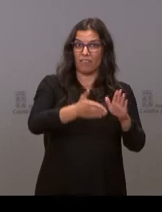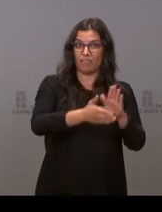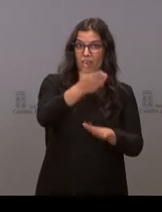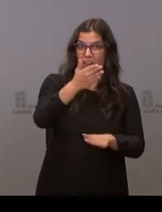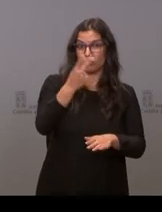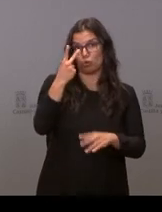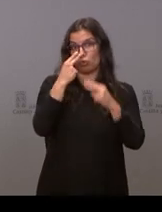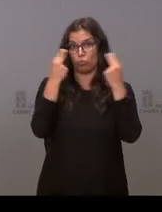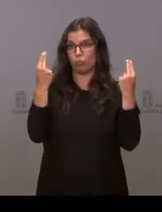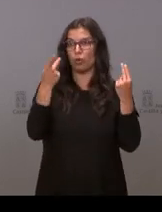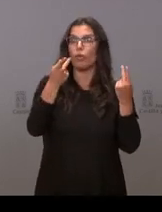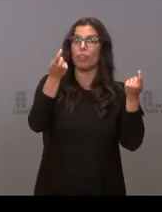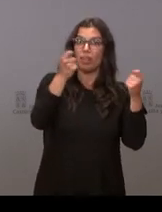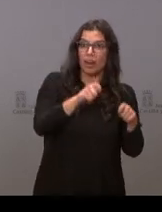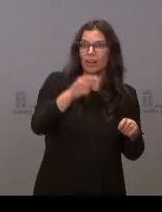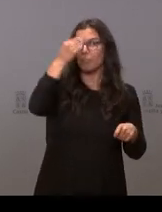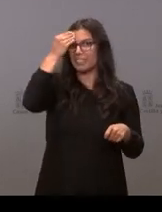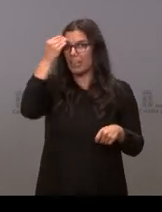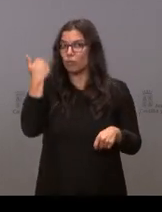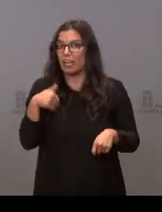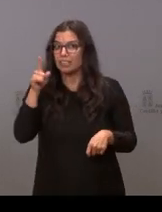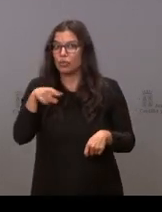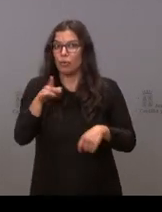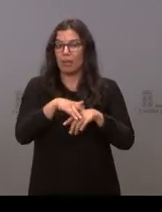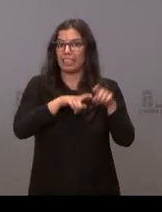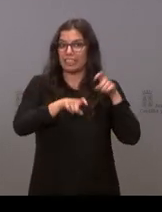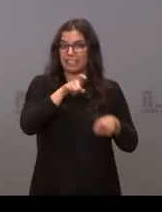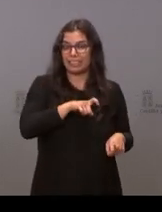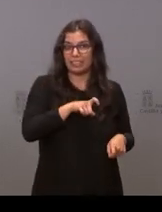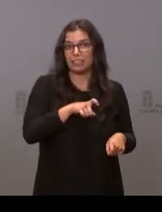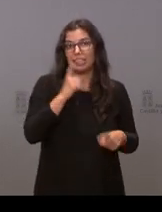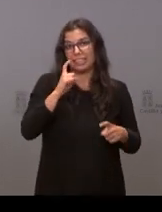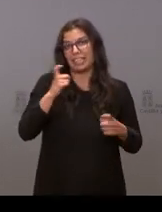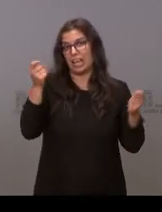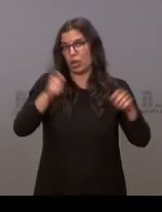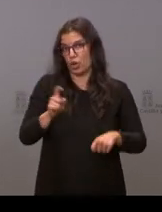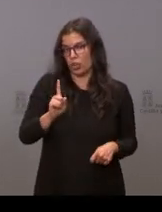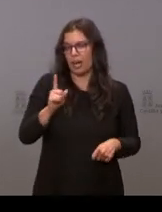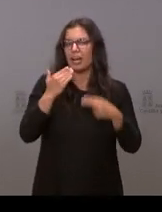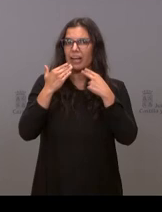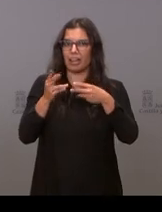no sé si el presidente se lo ha repensado ya y sobre todo si ha decidido no cerrar gracias